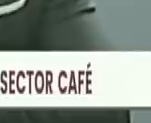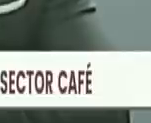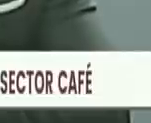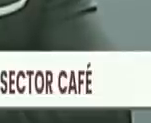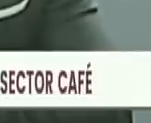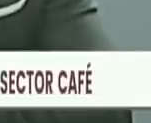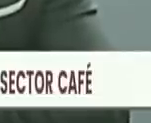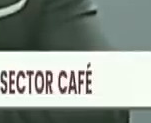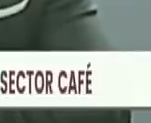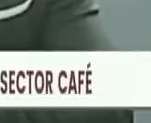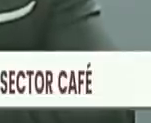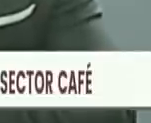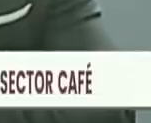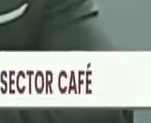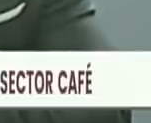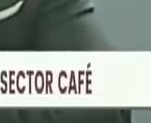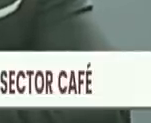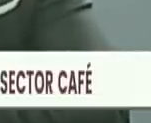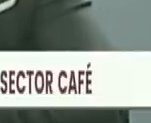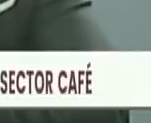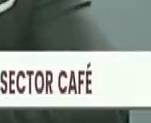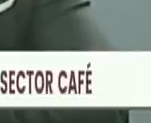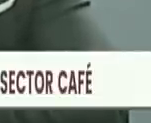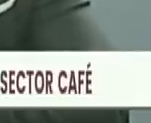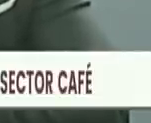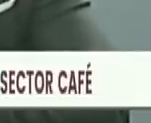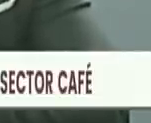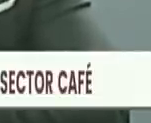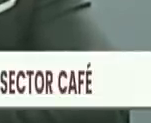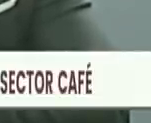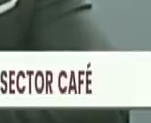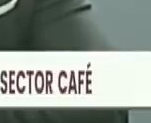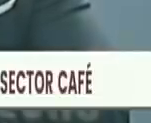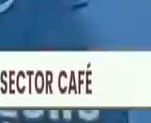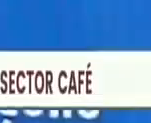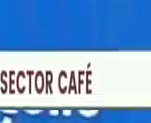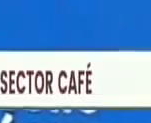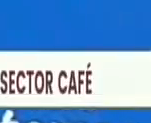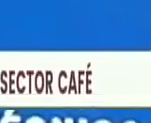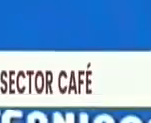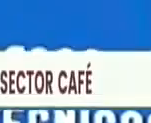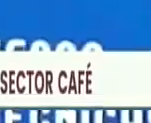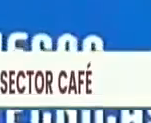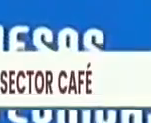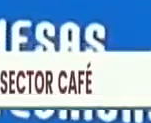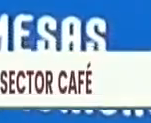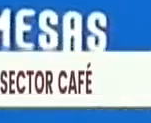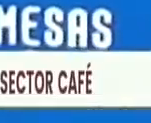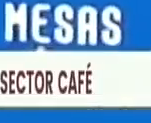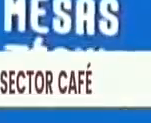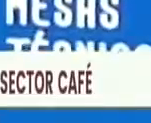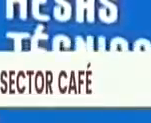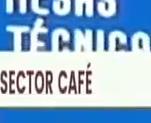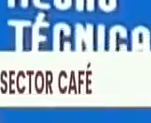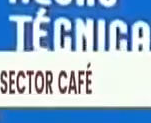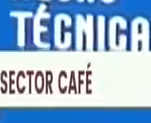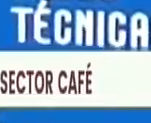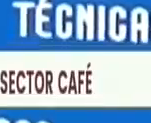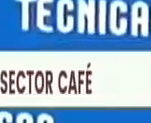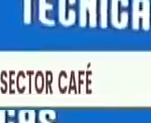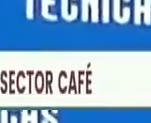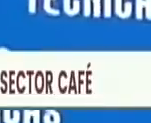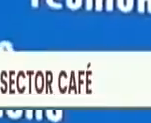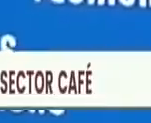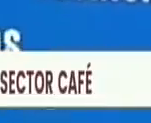terminados y la agroindustria entonces asume la responsabilidad de traer materias primas, incentivar la producción